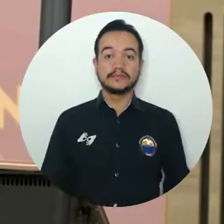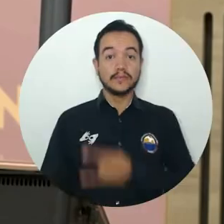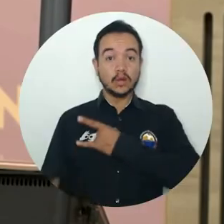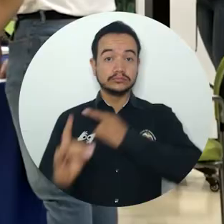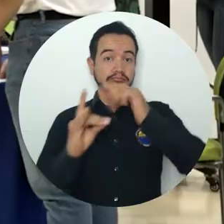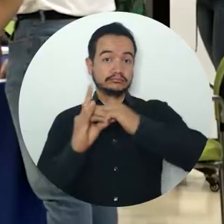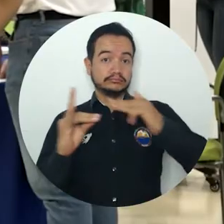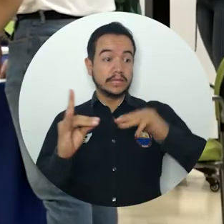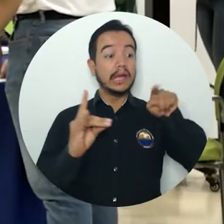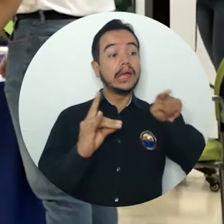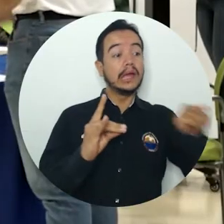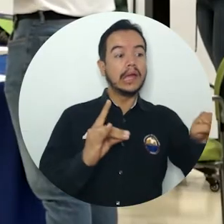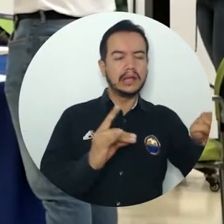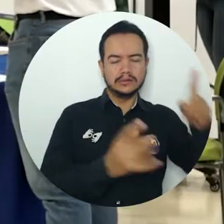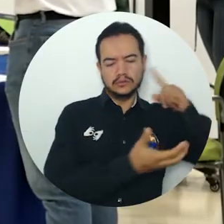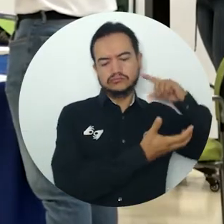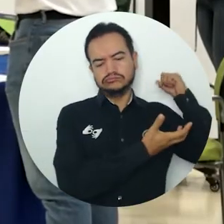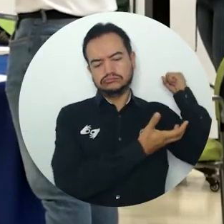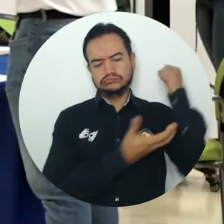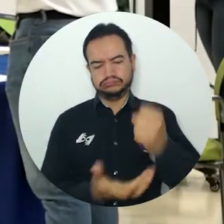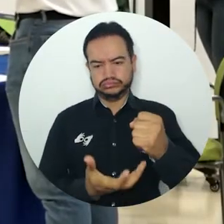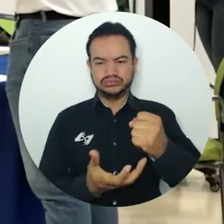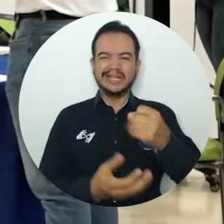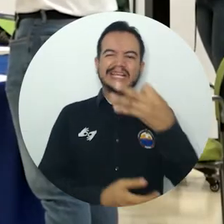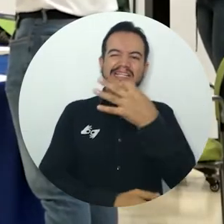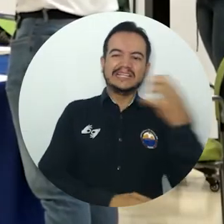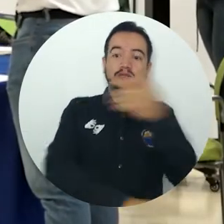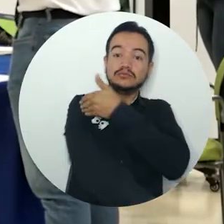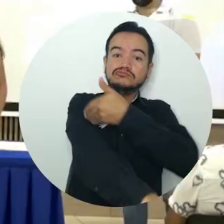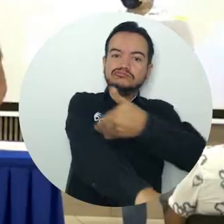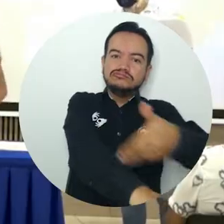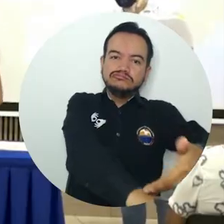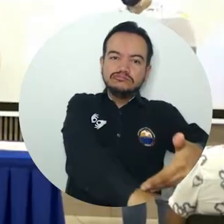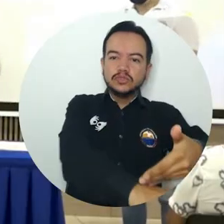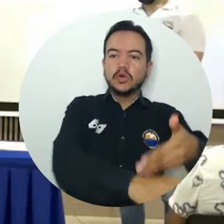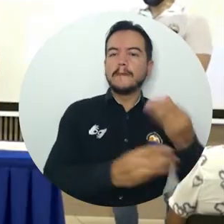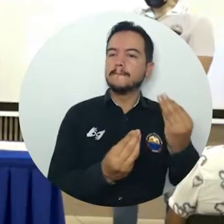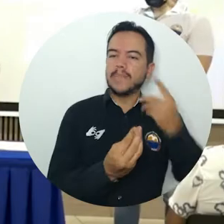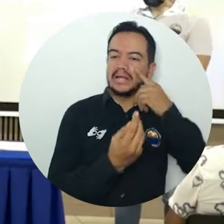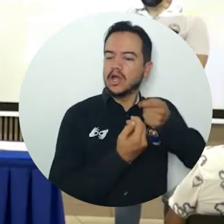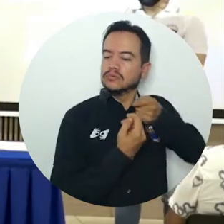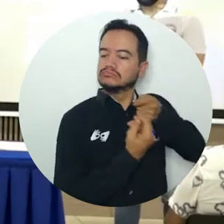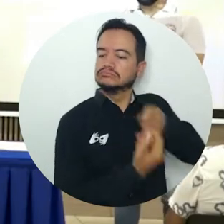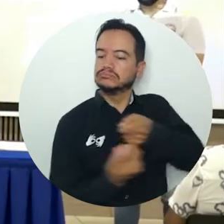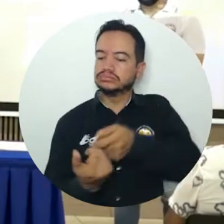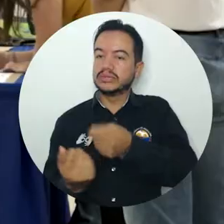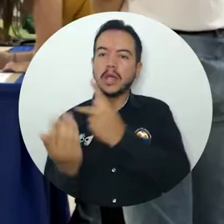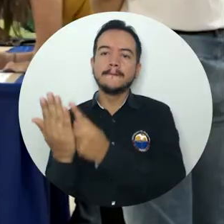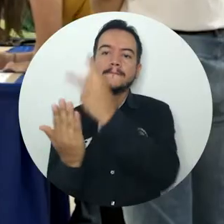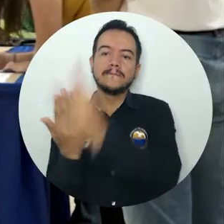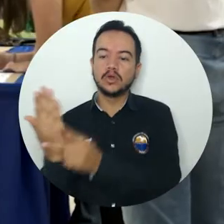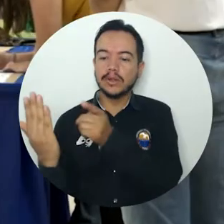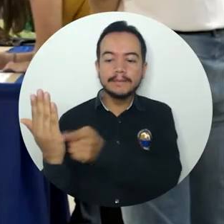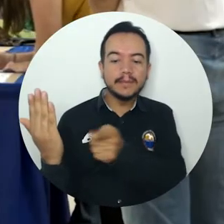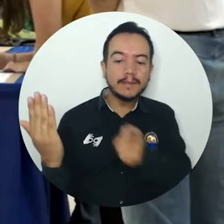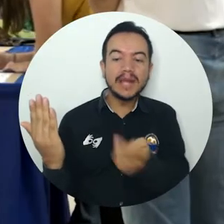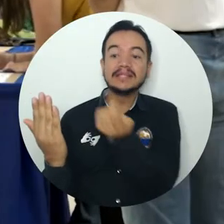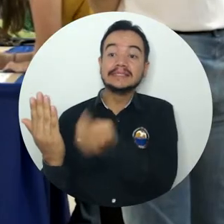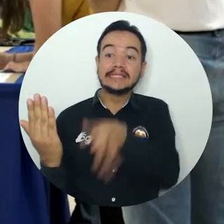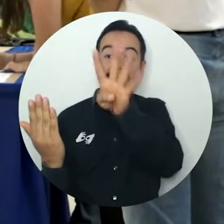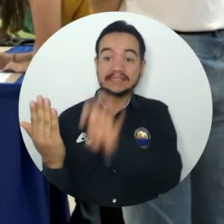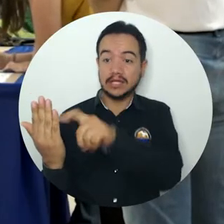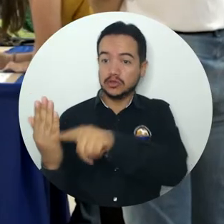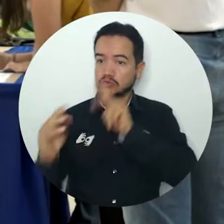La Universidad del Magdalena destinó recursos por 300 millones de pesos para financiar 19 proyectos de